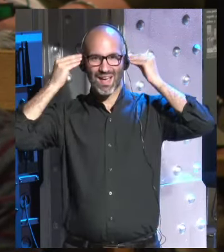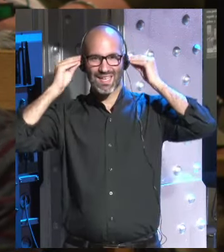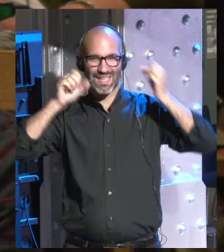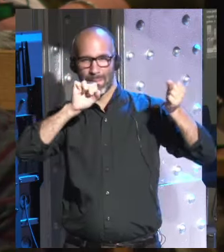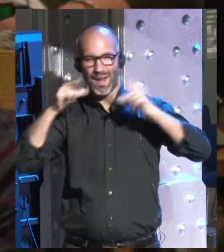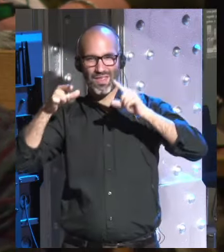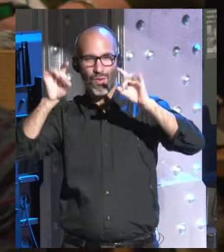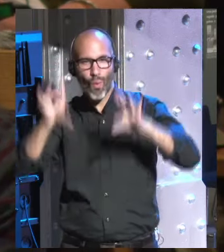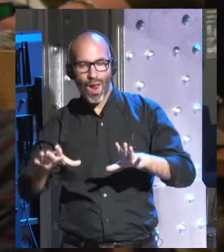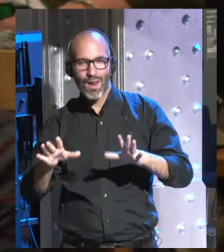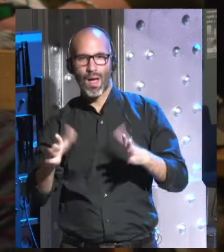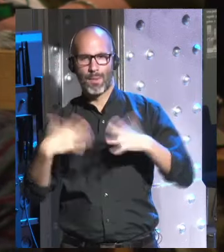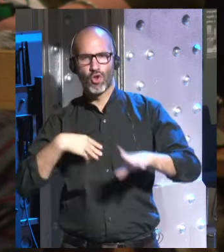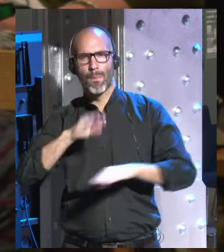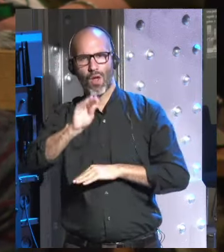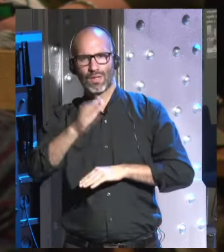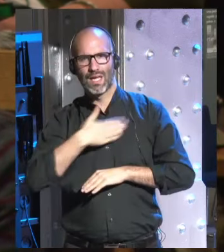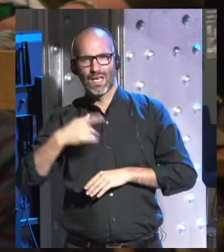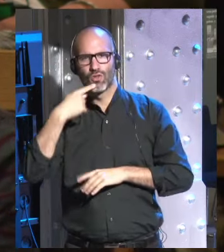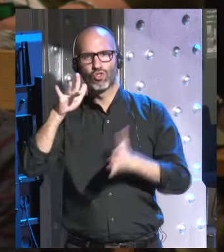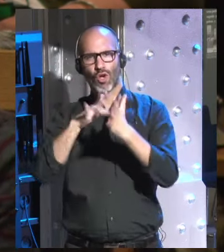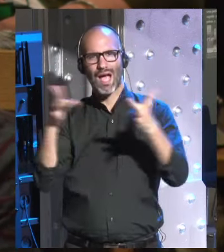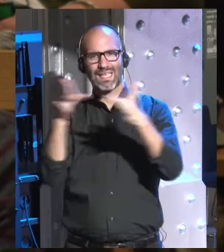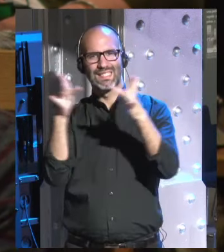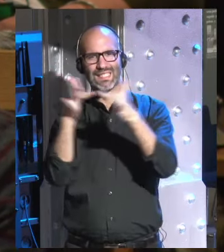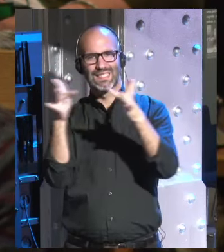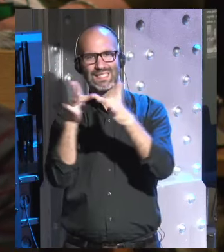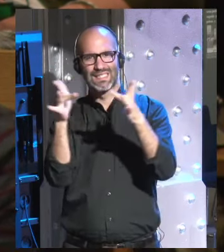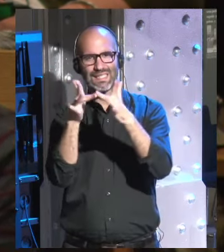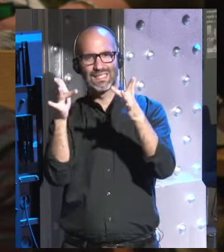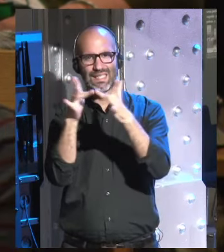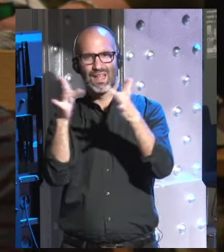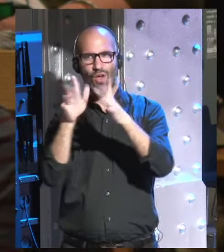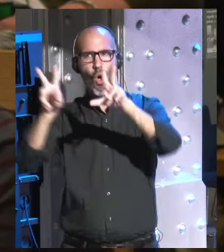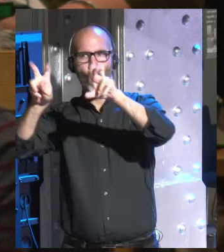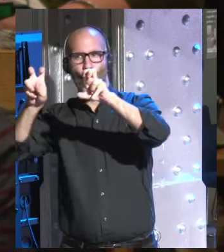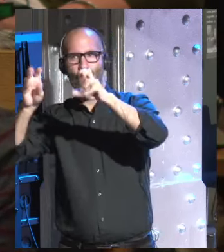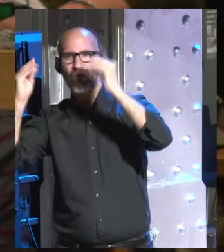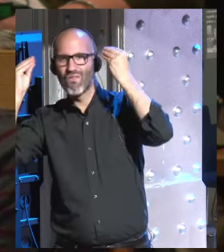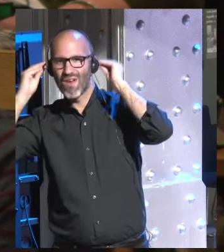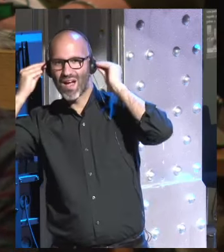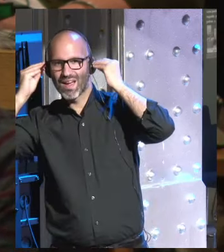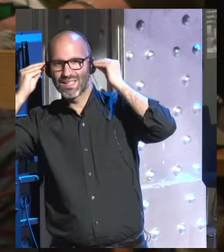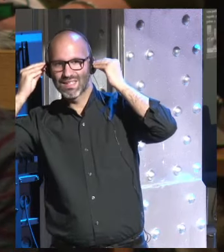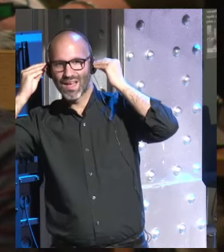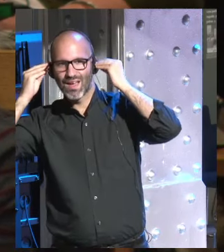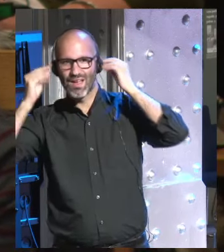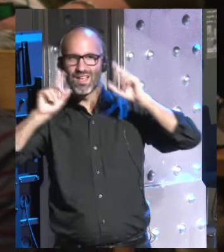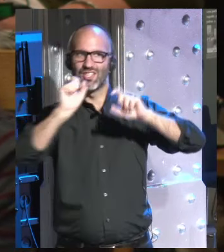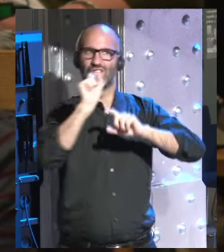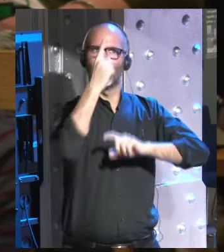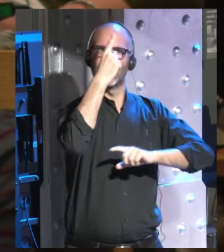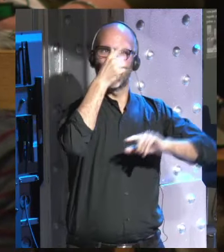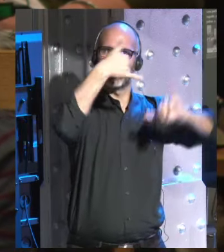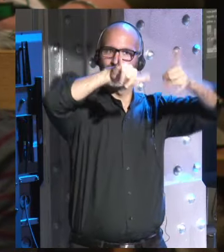que la llamaste mi pregunta sería cómo sería la interacción entre ese nuevo Frankenstein y los dioses